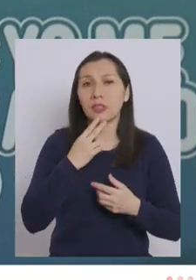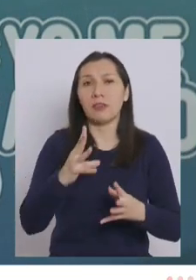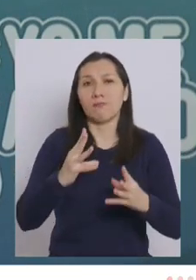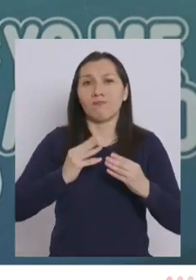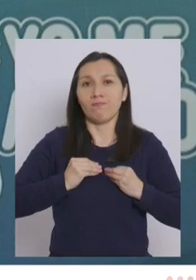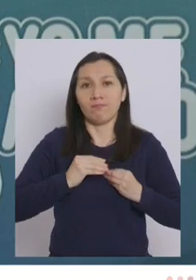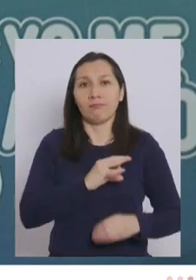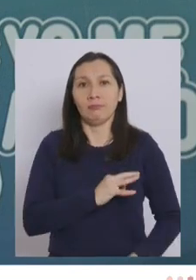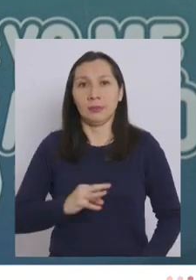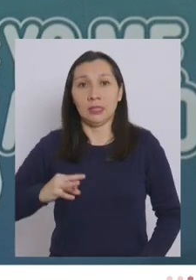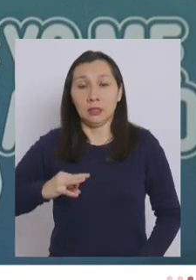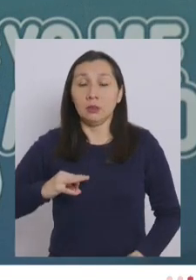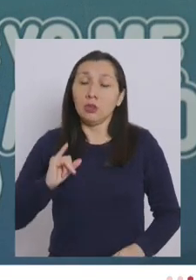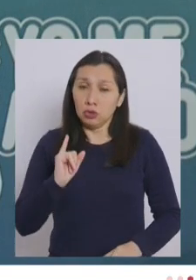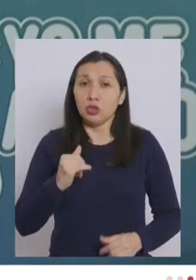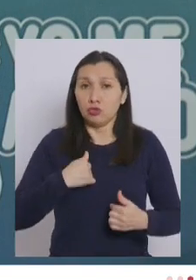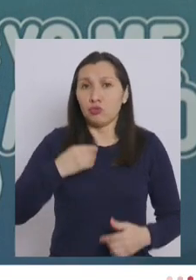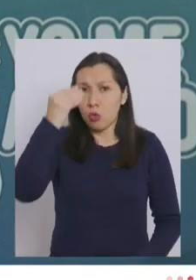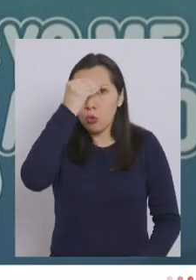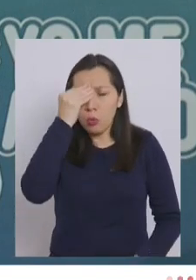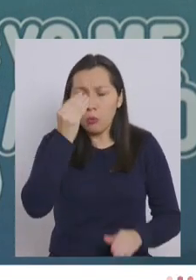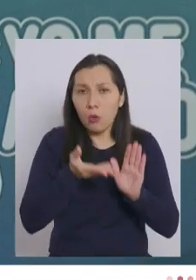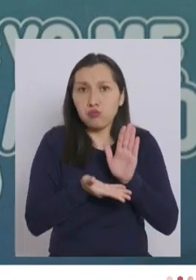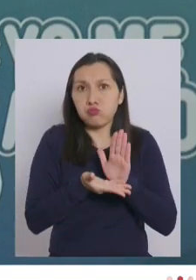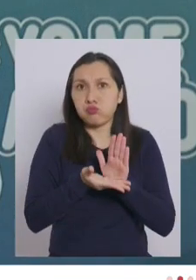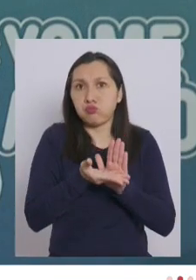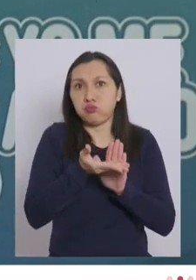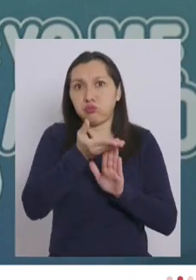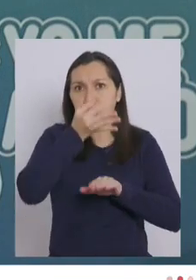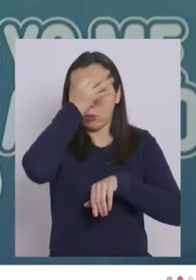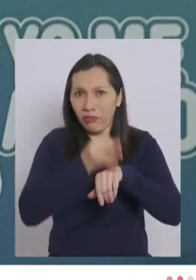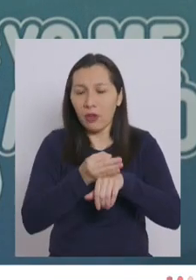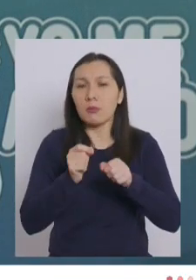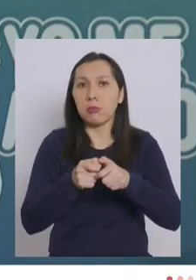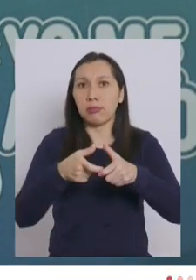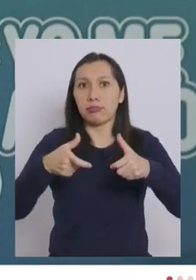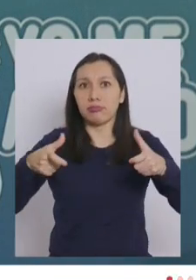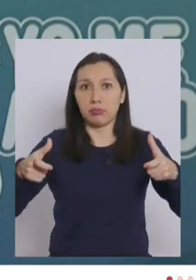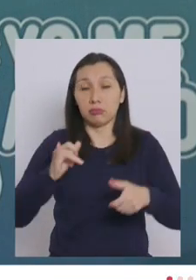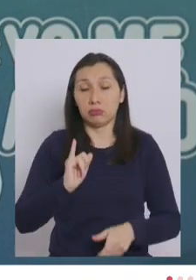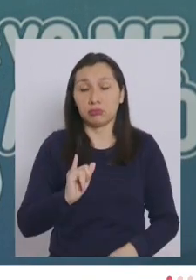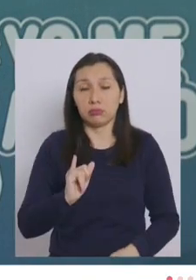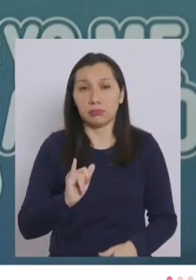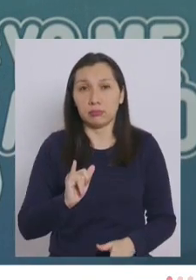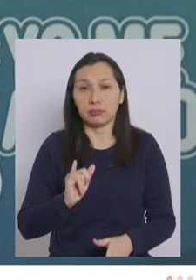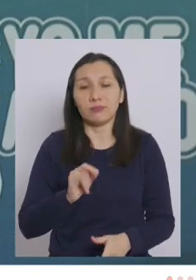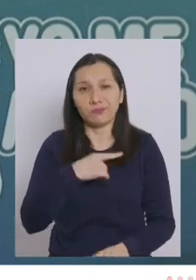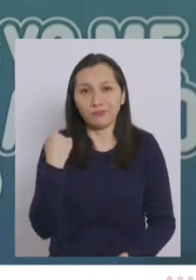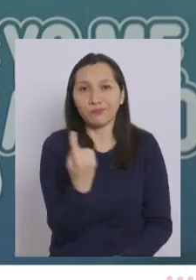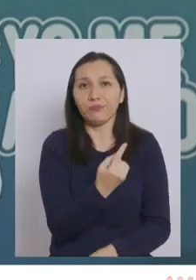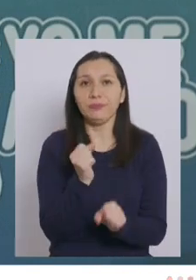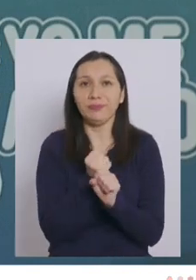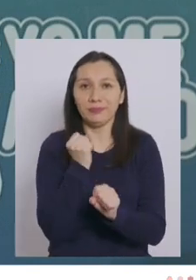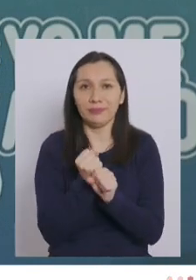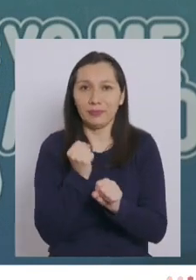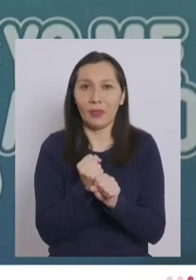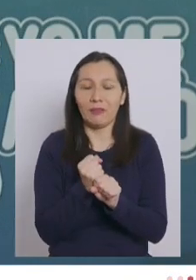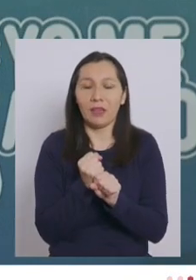ministro. Por supuesto que me preocupa el aumento de los casos que hemos tenido y estamos trabajando